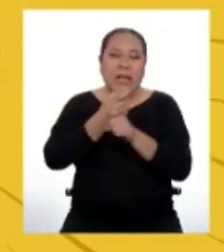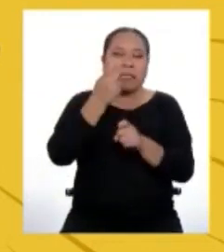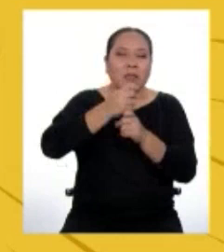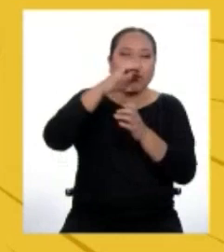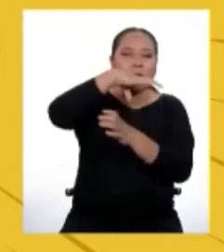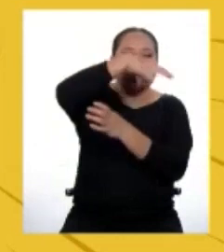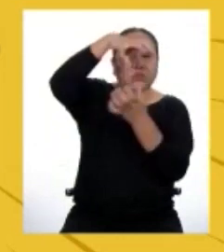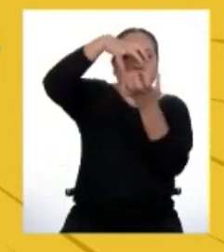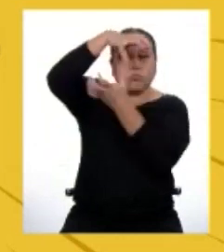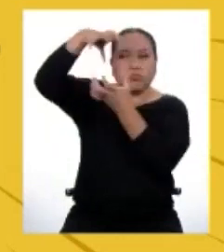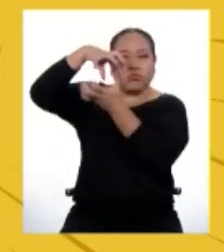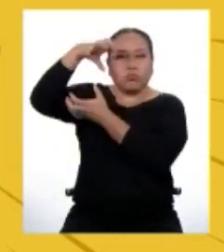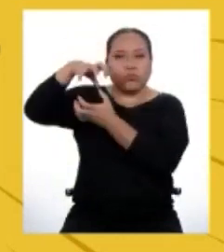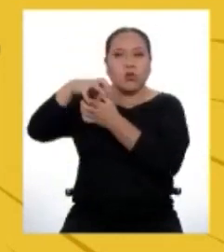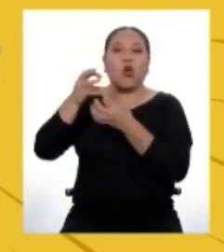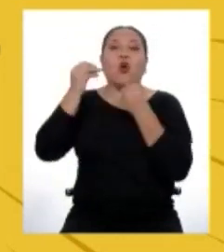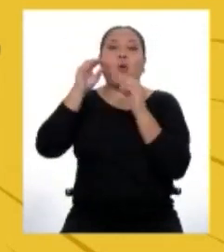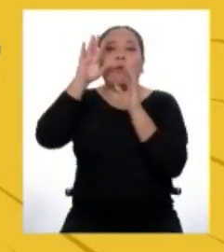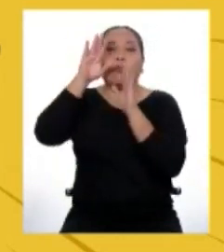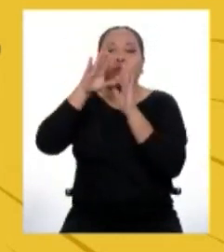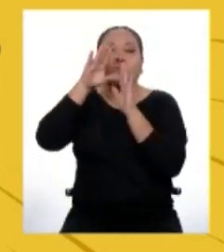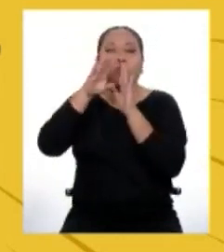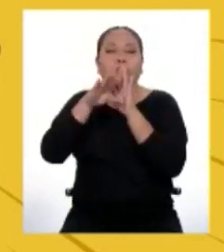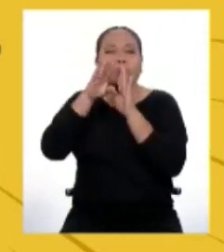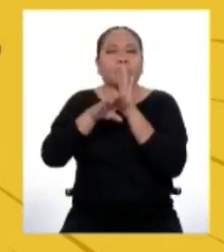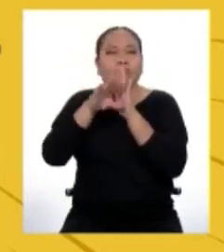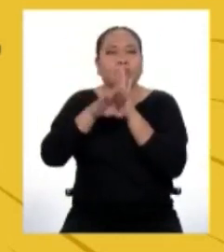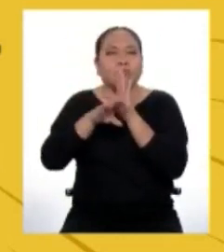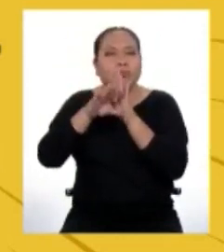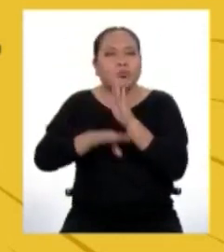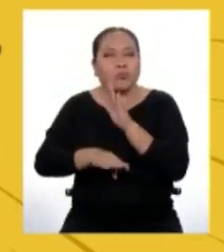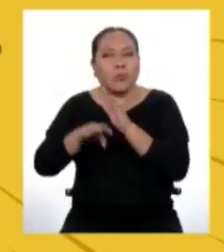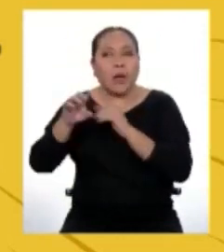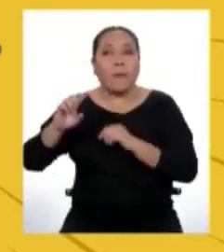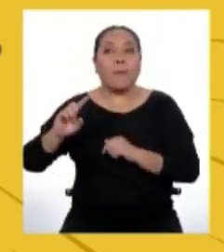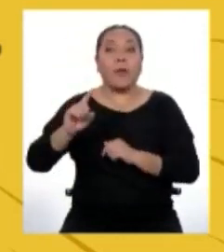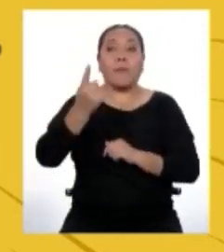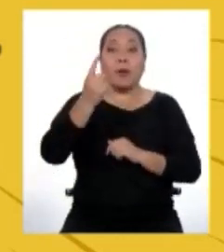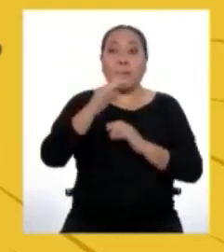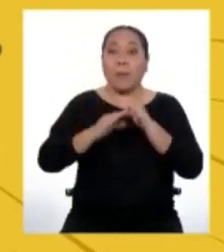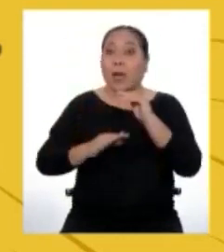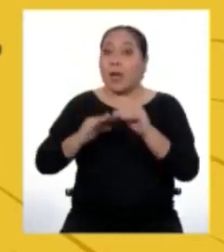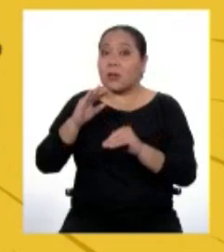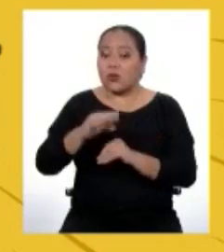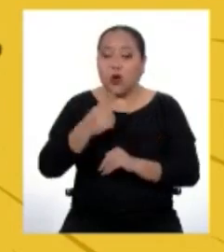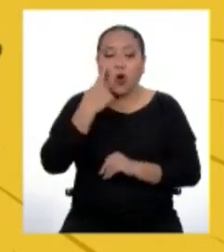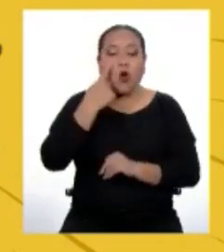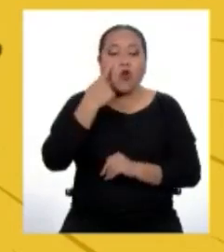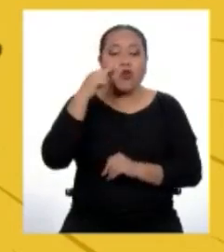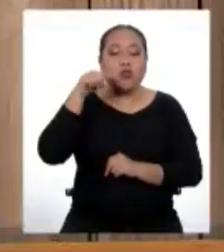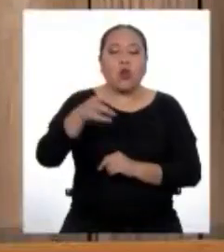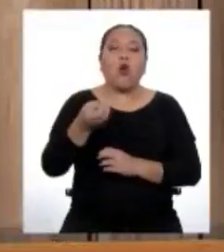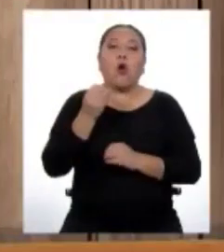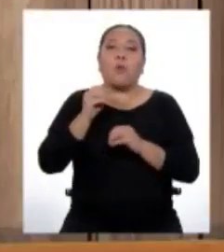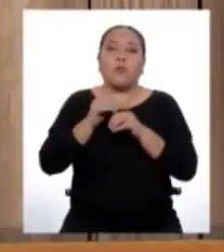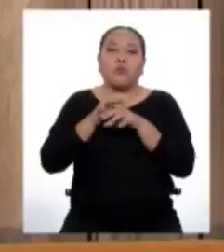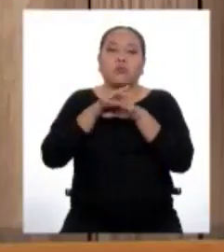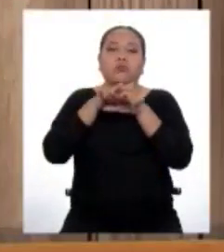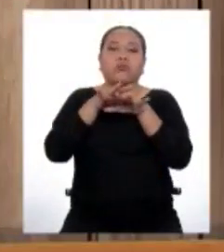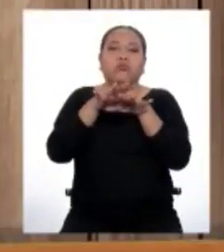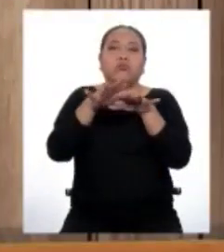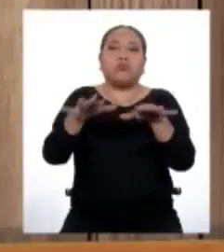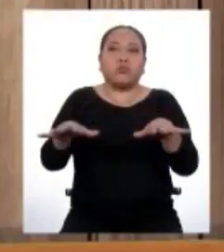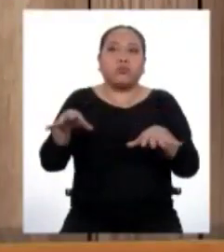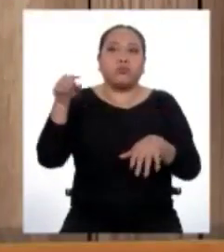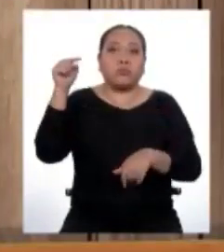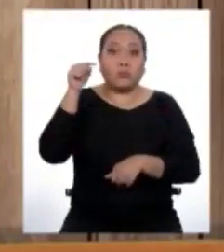empezar a reducirla de manera efectiva, el primer paso es conocer su magnitud. En